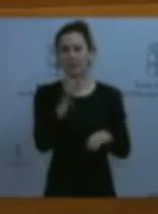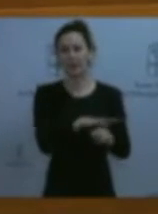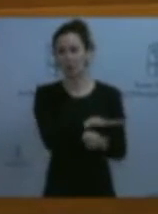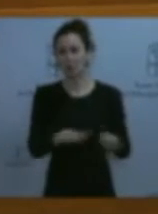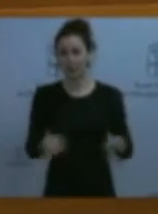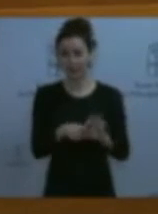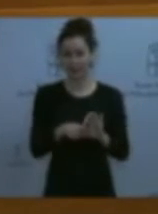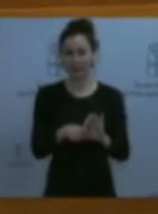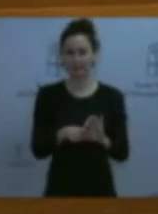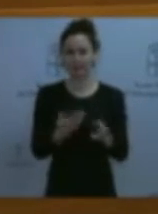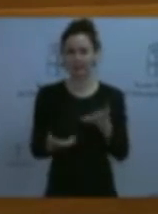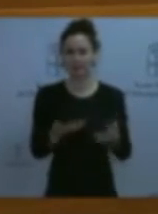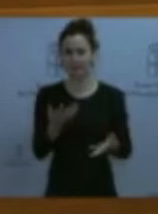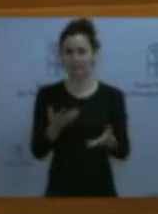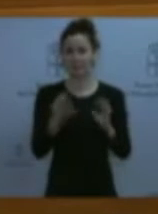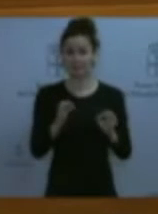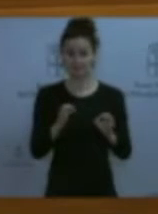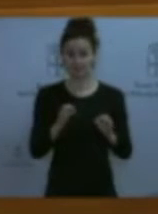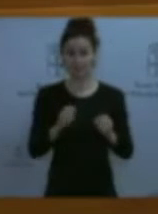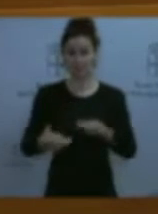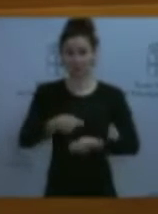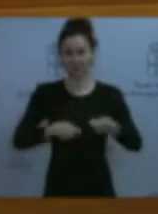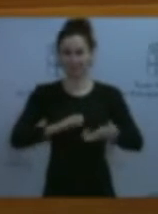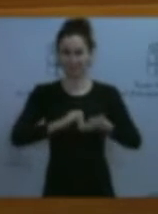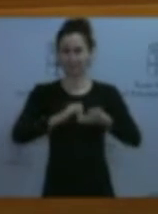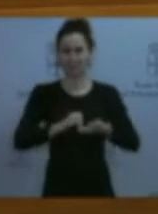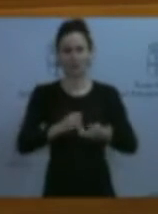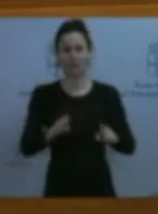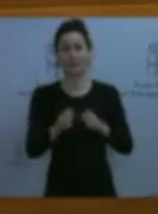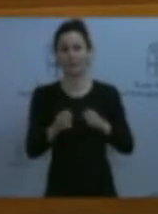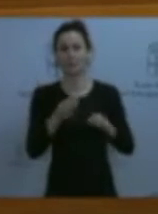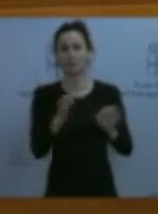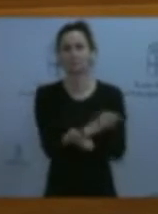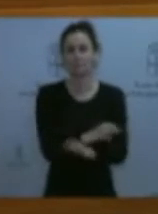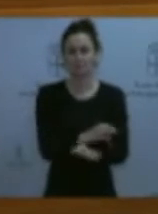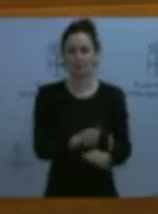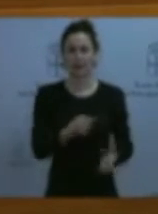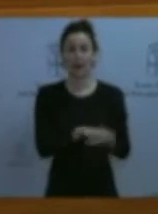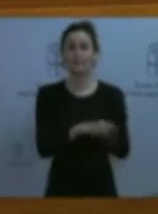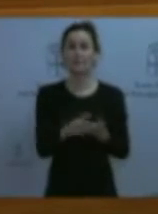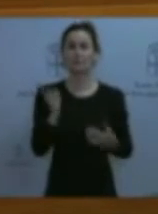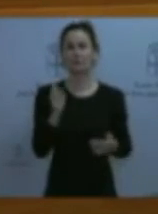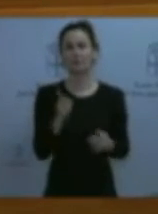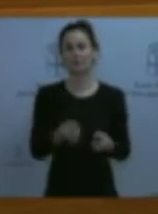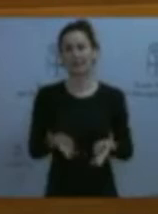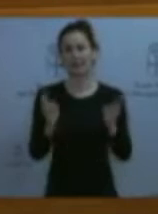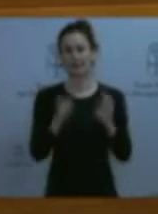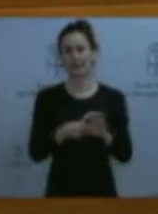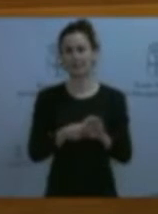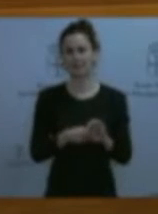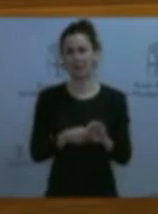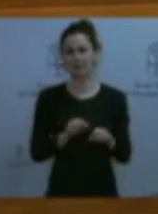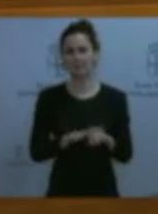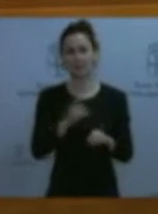vacantes de cofradías, que no es nuestra intención, fue una confusión, y nos referimos a las vacantes de agentes de